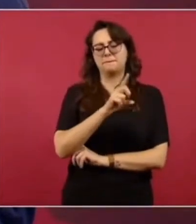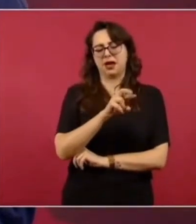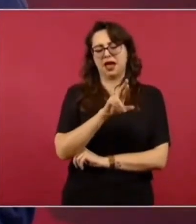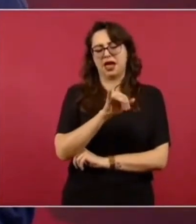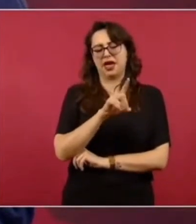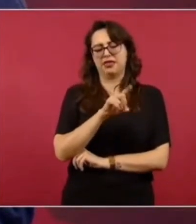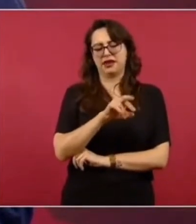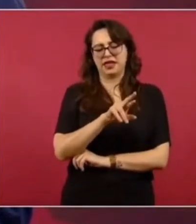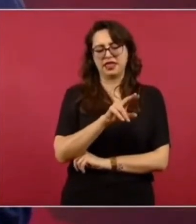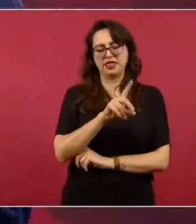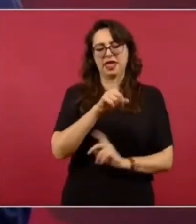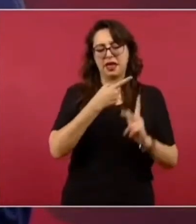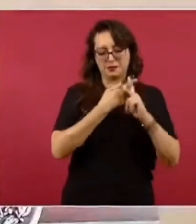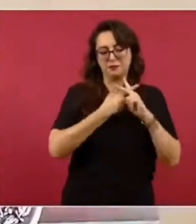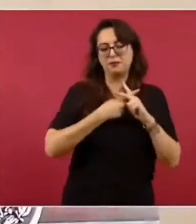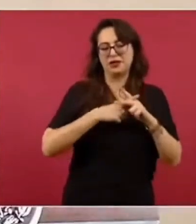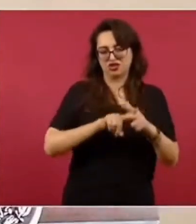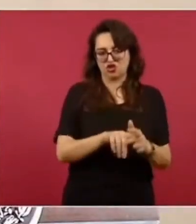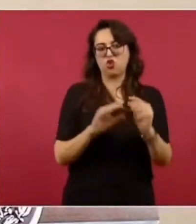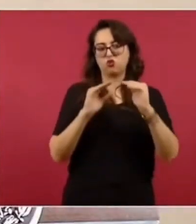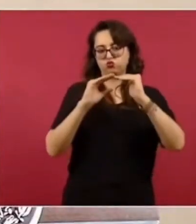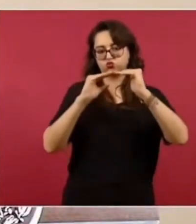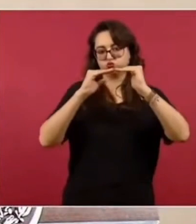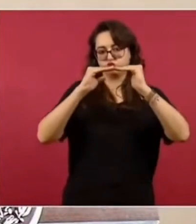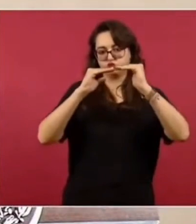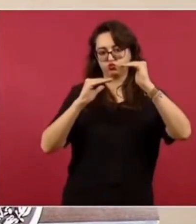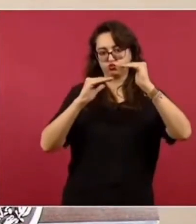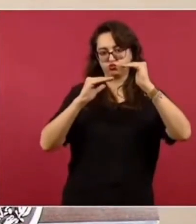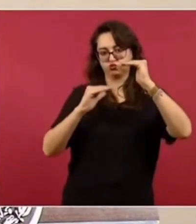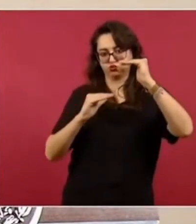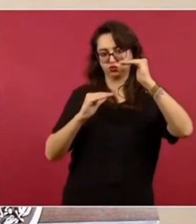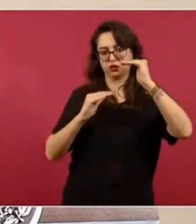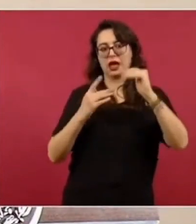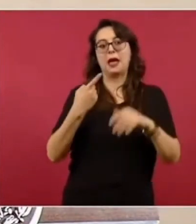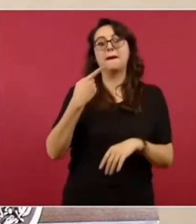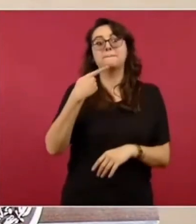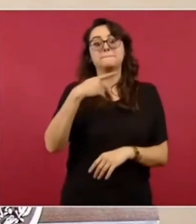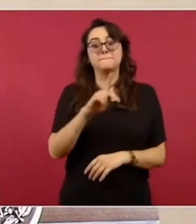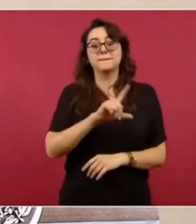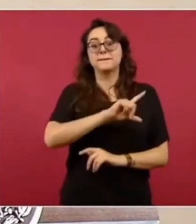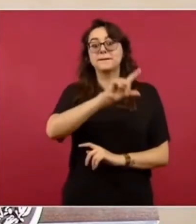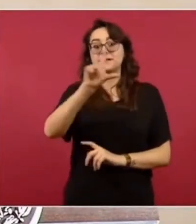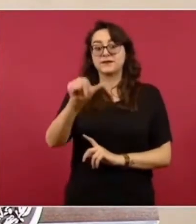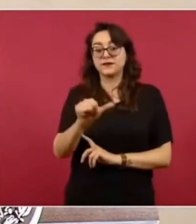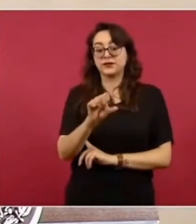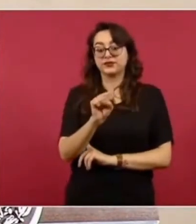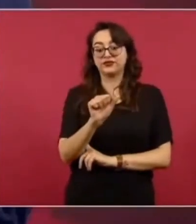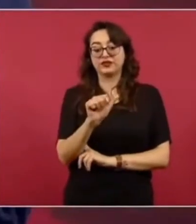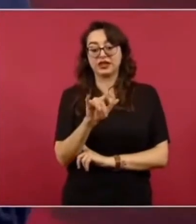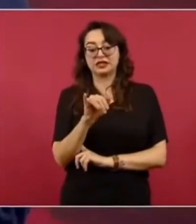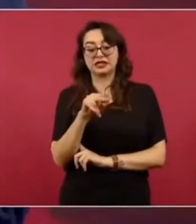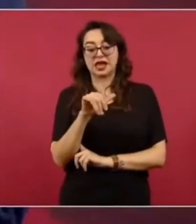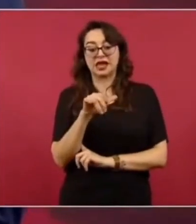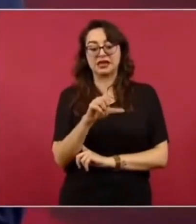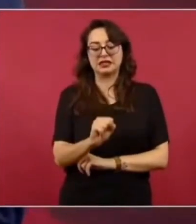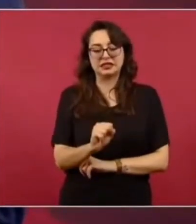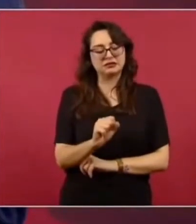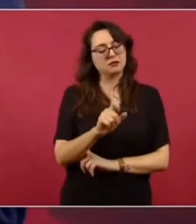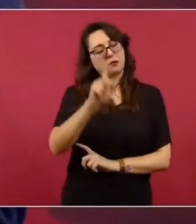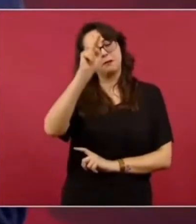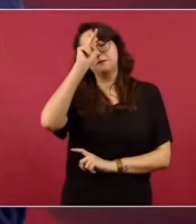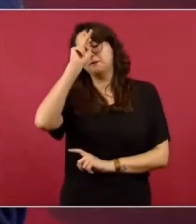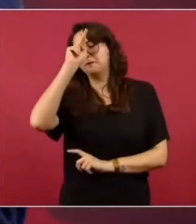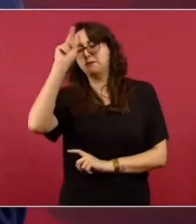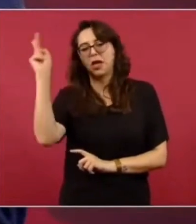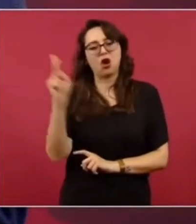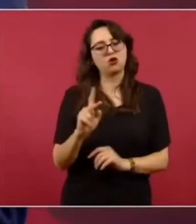como el asesor, consejero, operador principal de